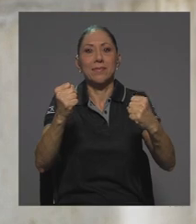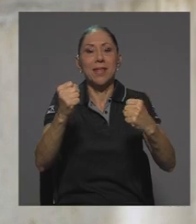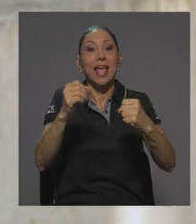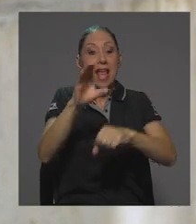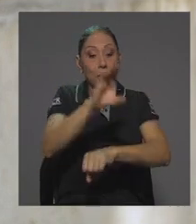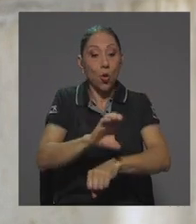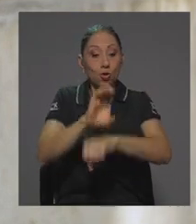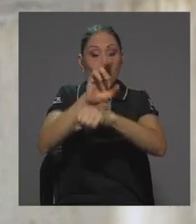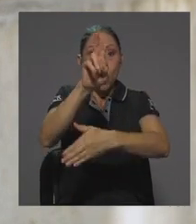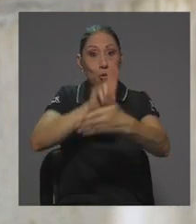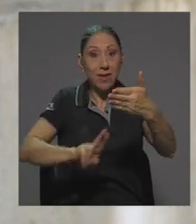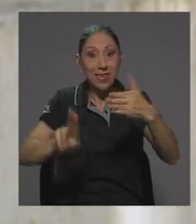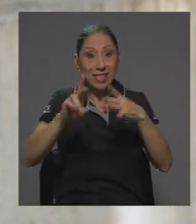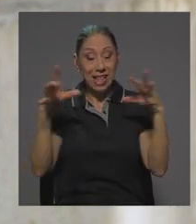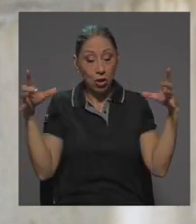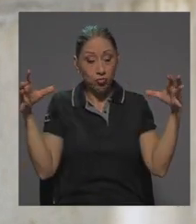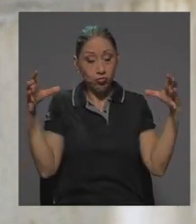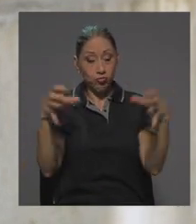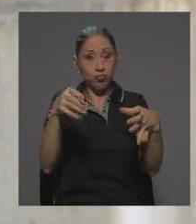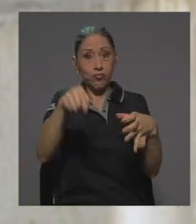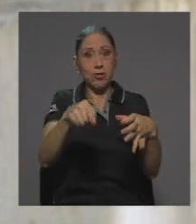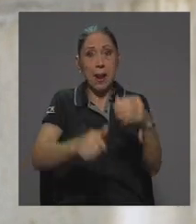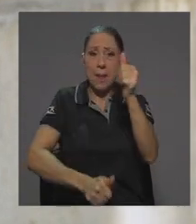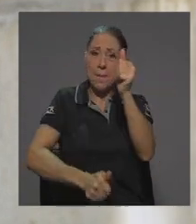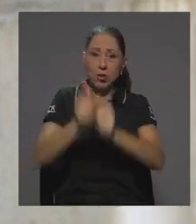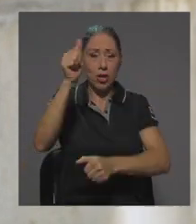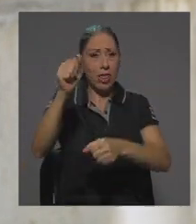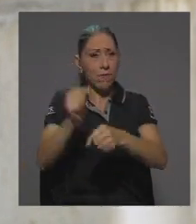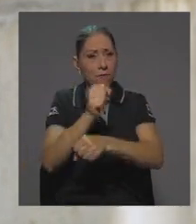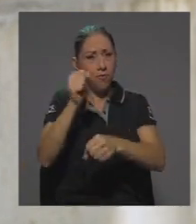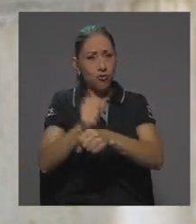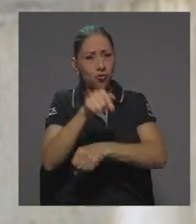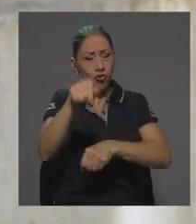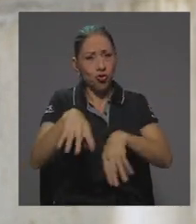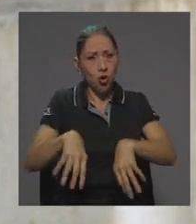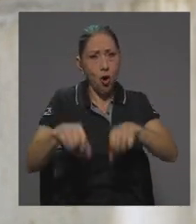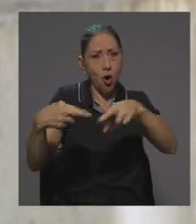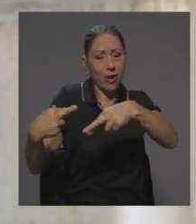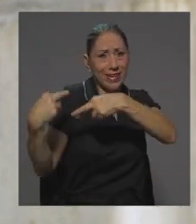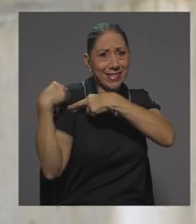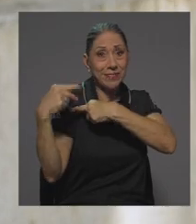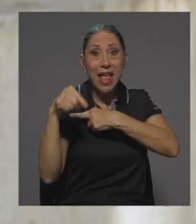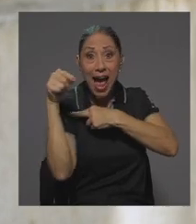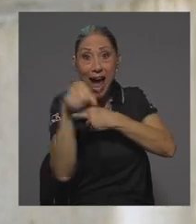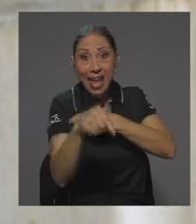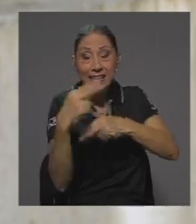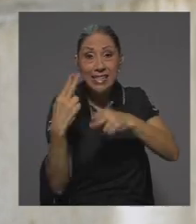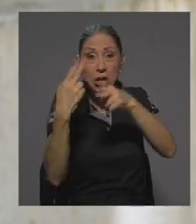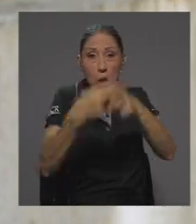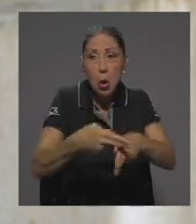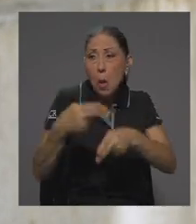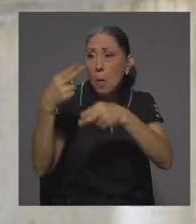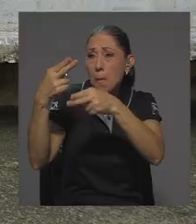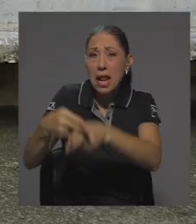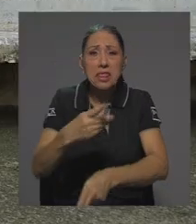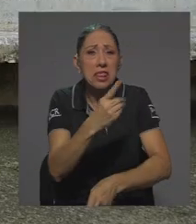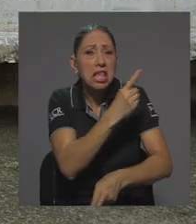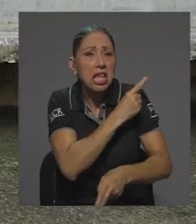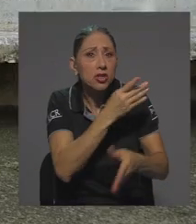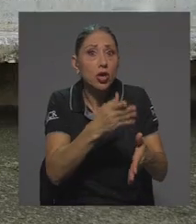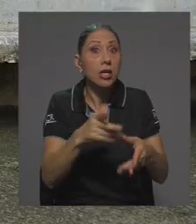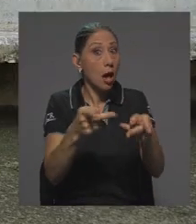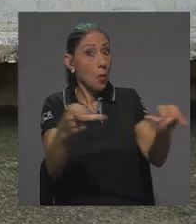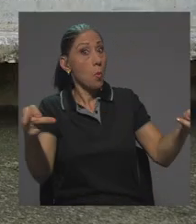Universitario la mayor cantidad de funciones. Ahí se nombran montones de direcciones, de